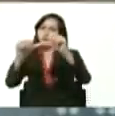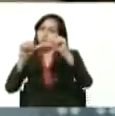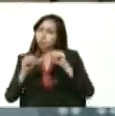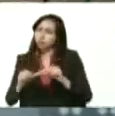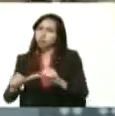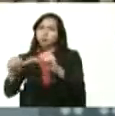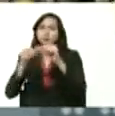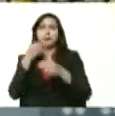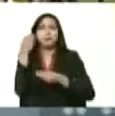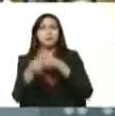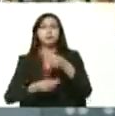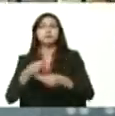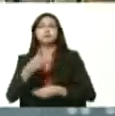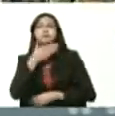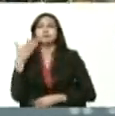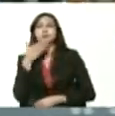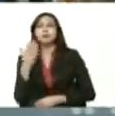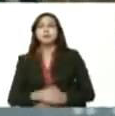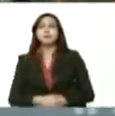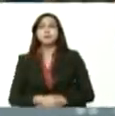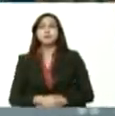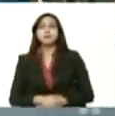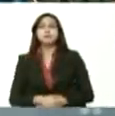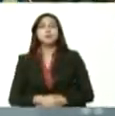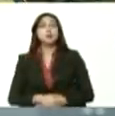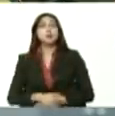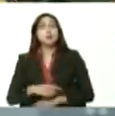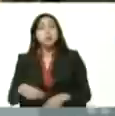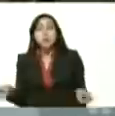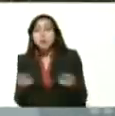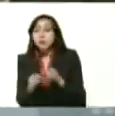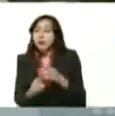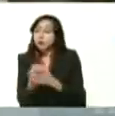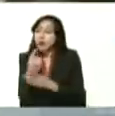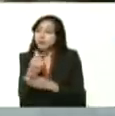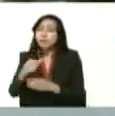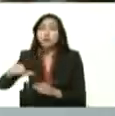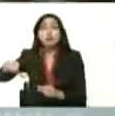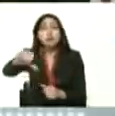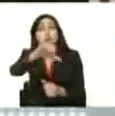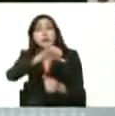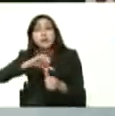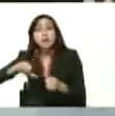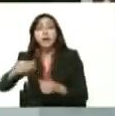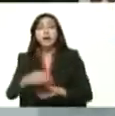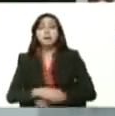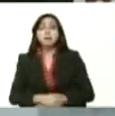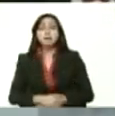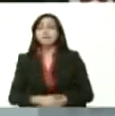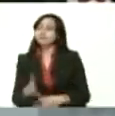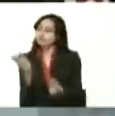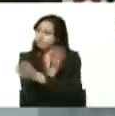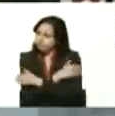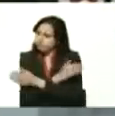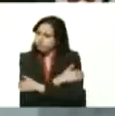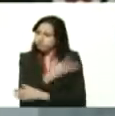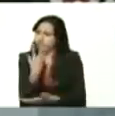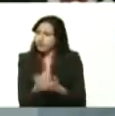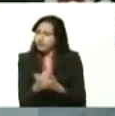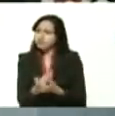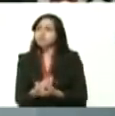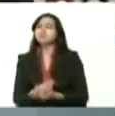floreciendo pero que hay que regar todos los días mantener todos los días los felicito Maturín